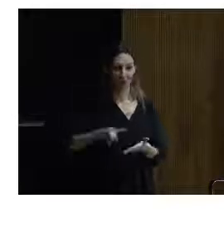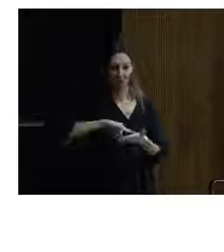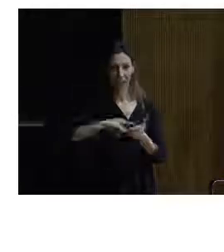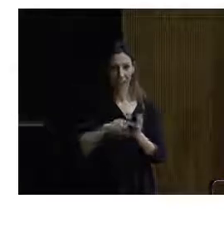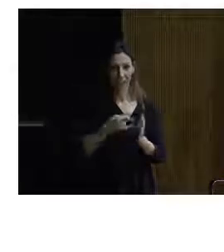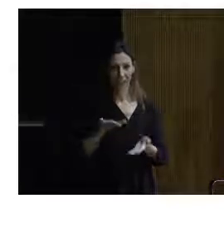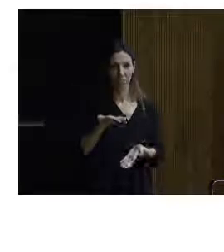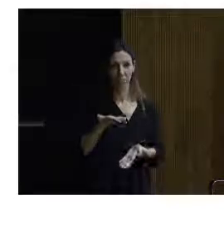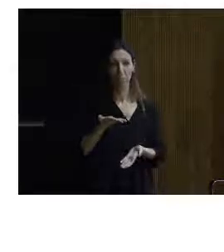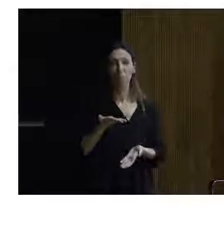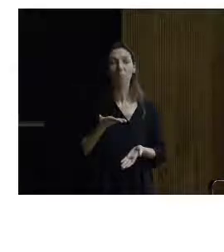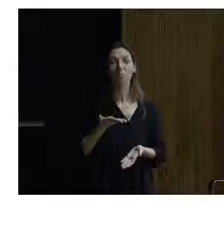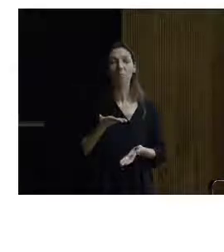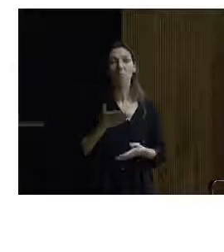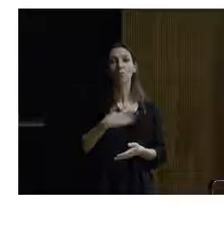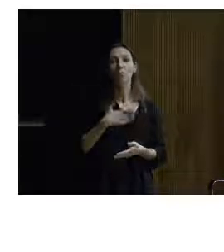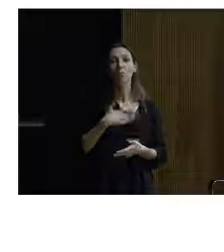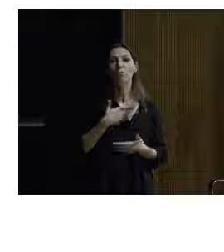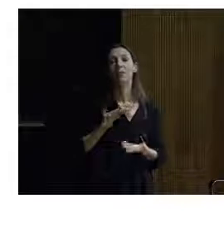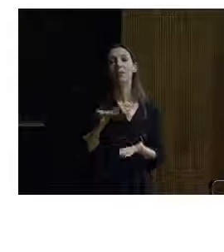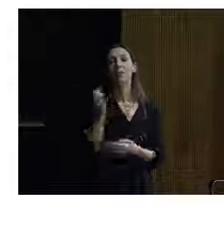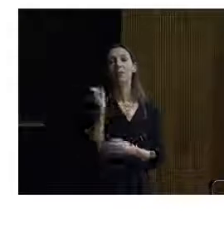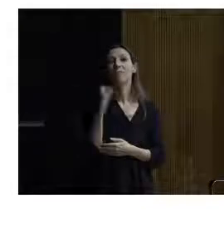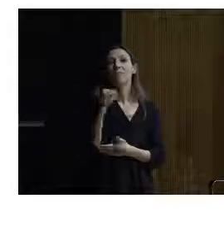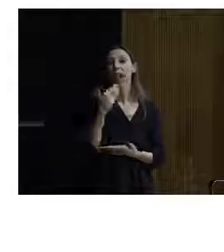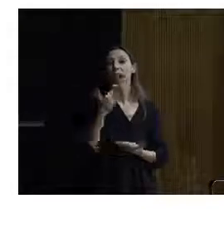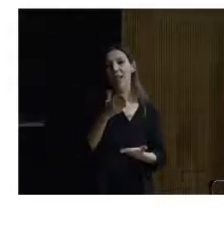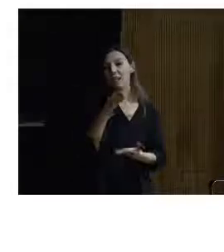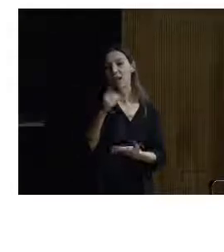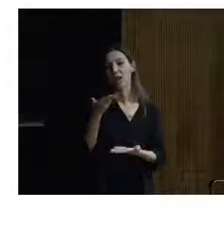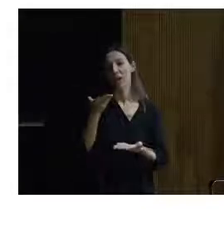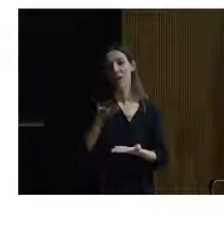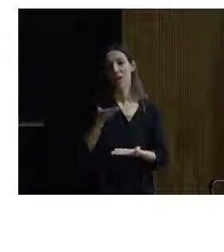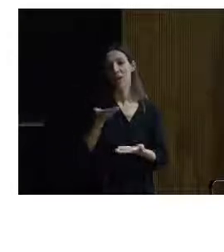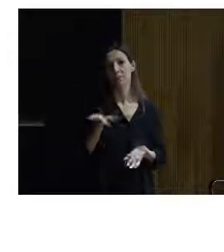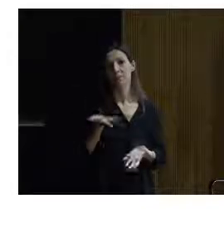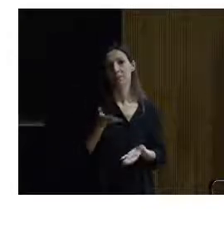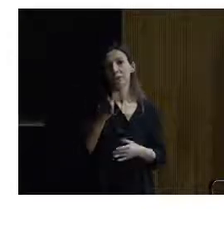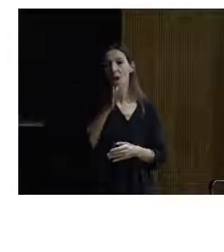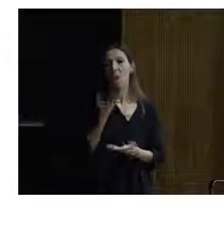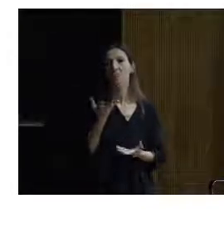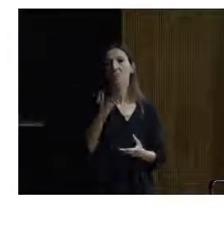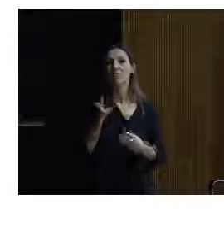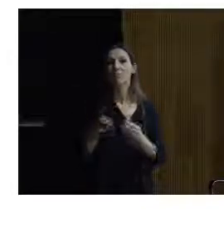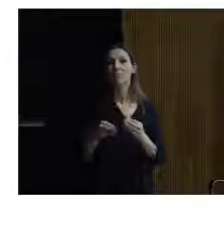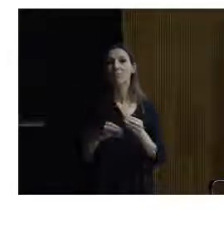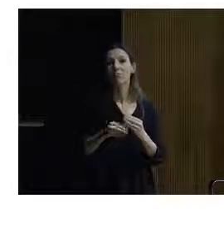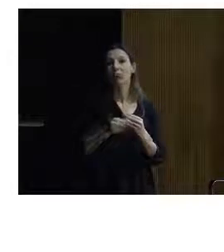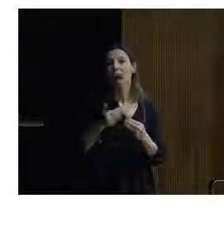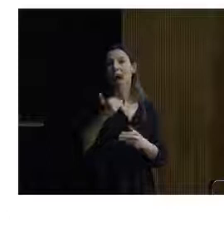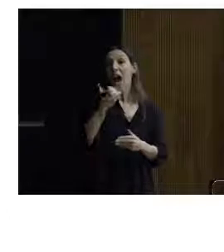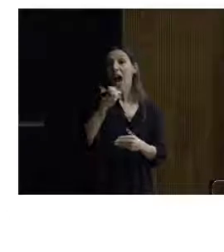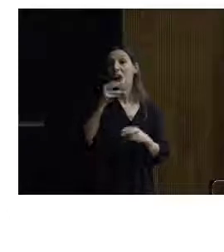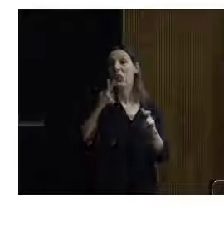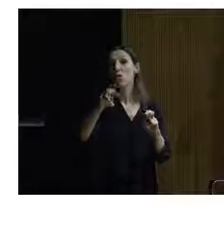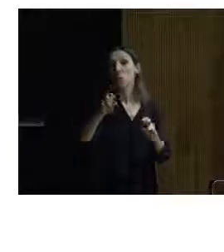Mi intervención, que agradezco que me hayan invitado, no va a aportar nada nuevo. Entre